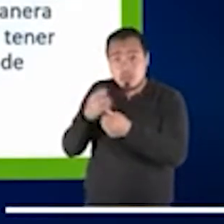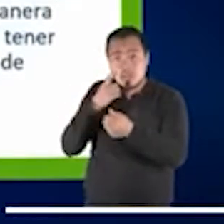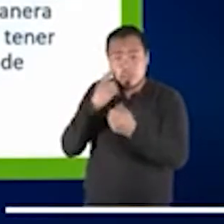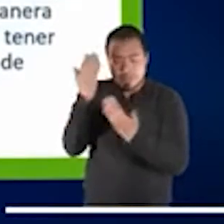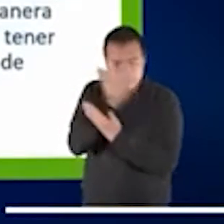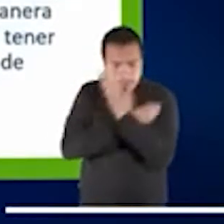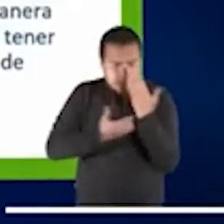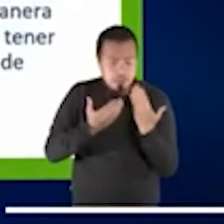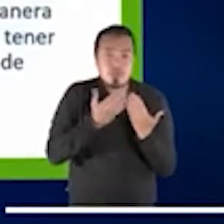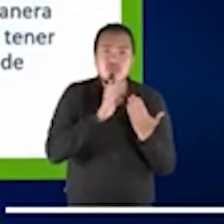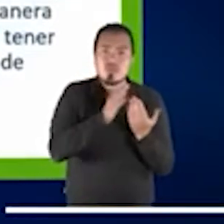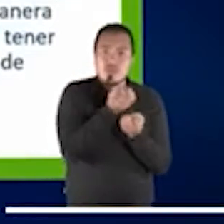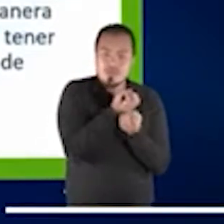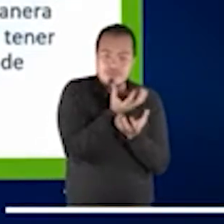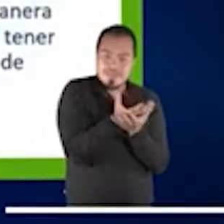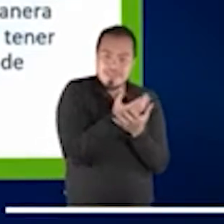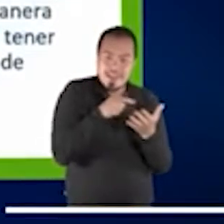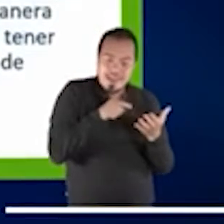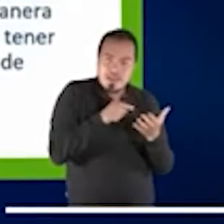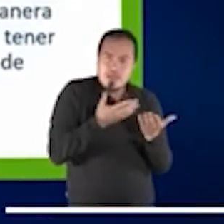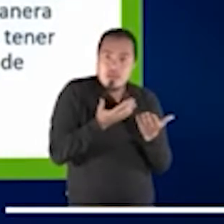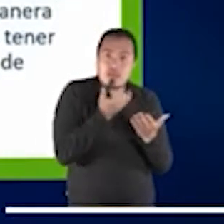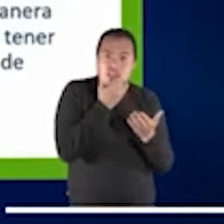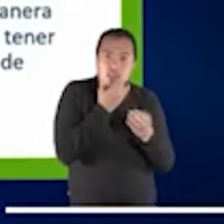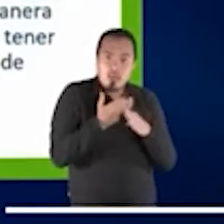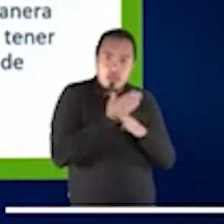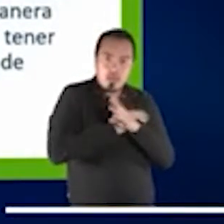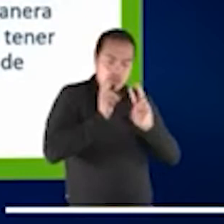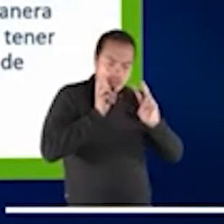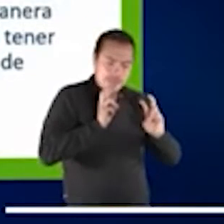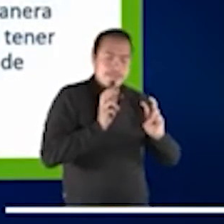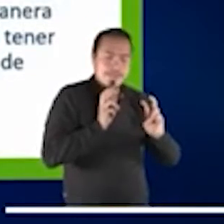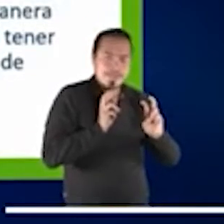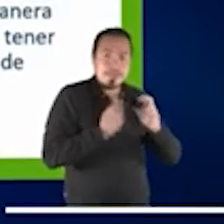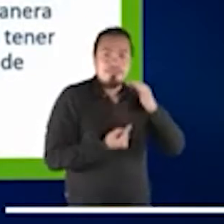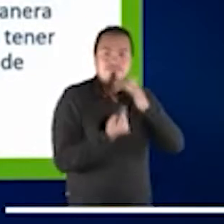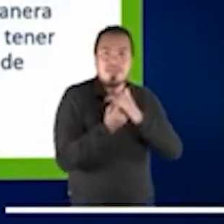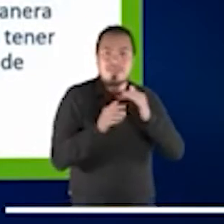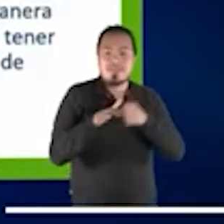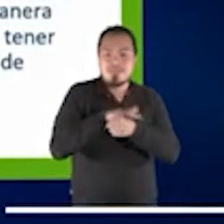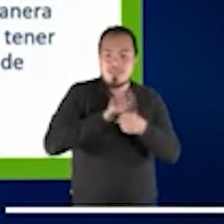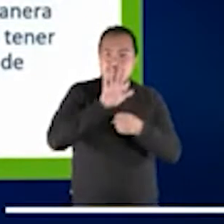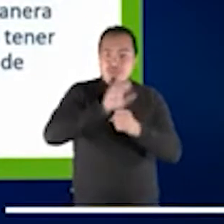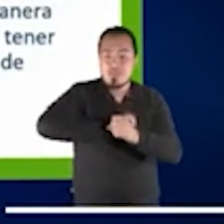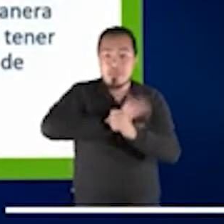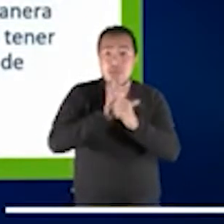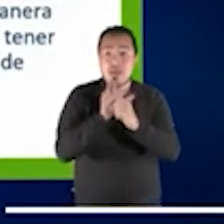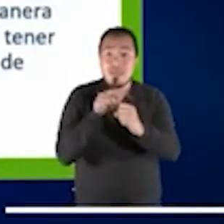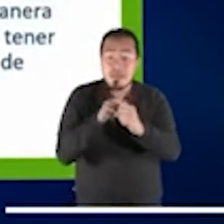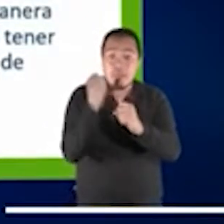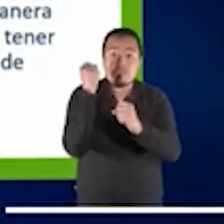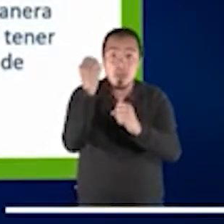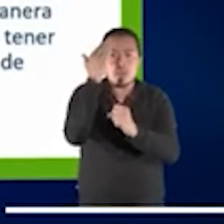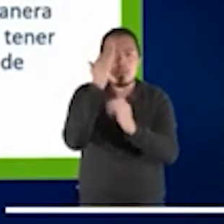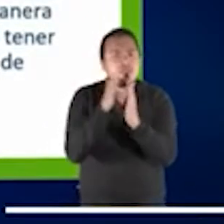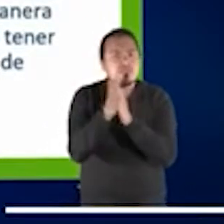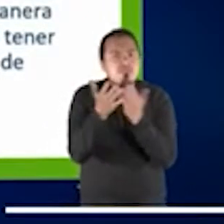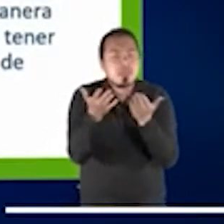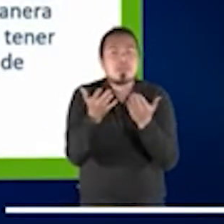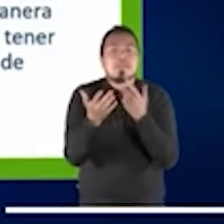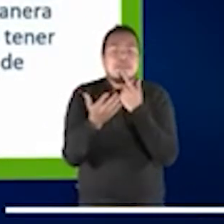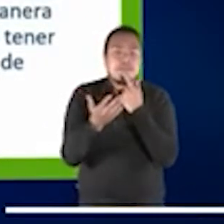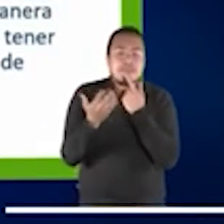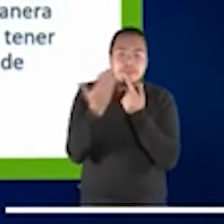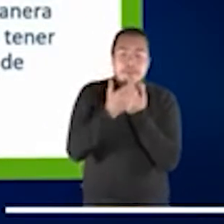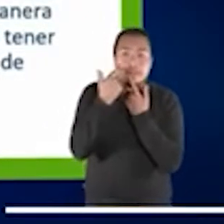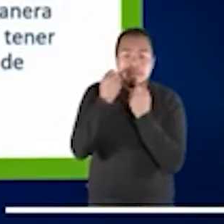sí misma. La pandemia ha puesto mucha atención sobre el funcionamiento